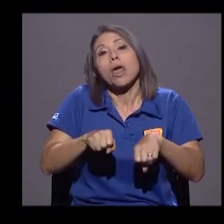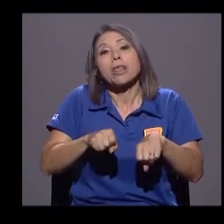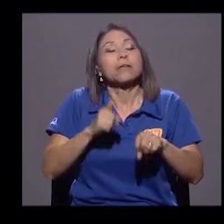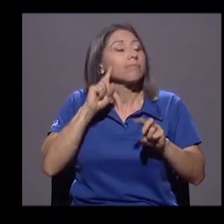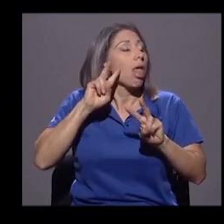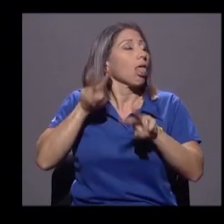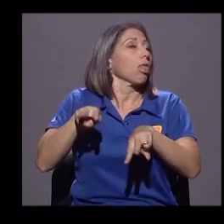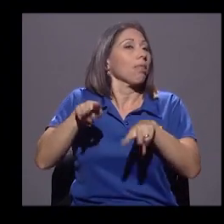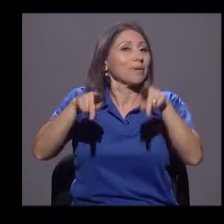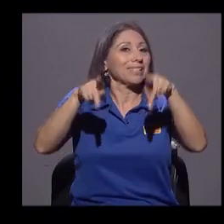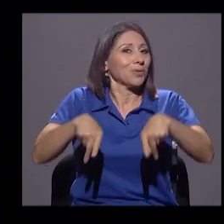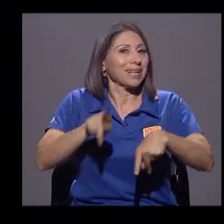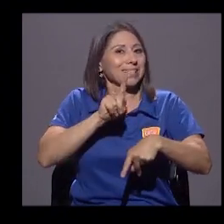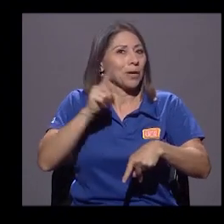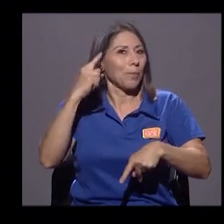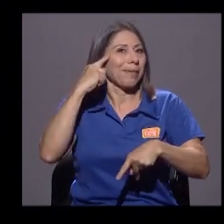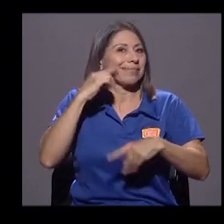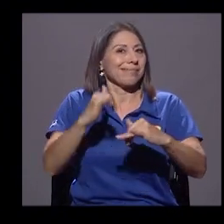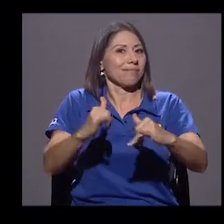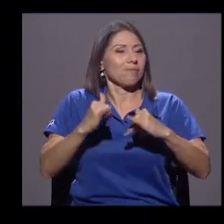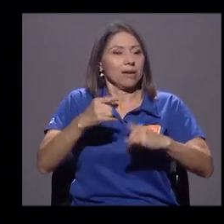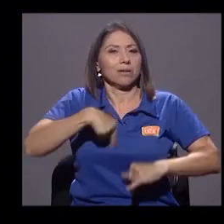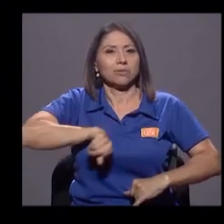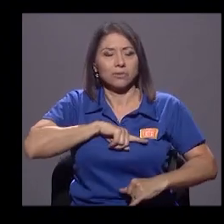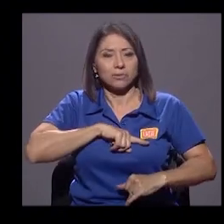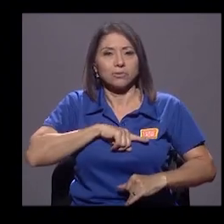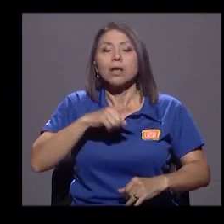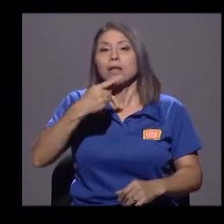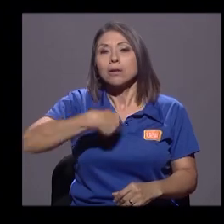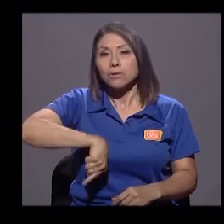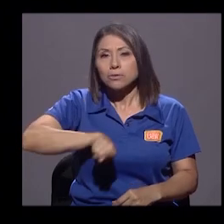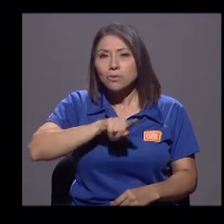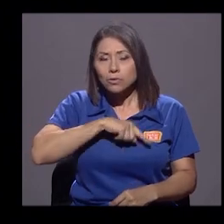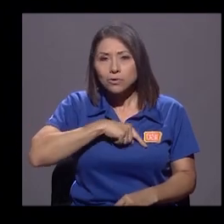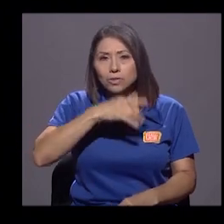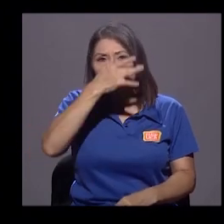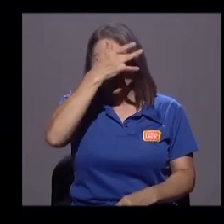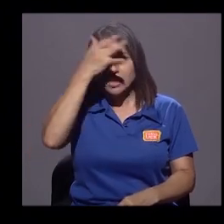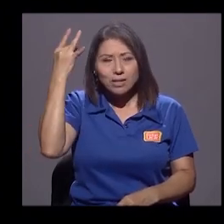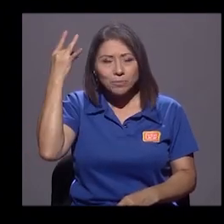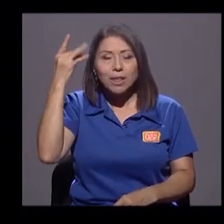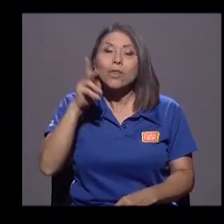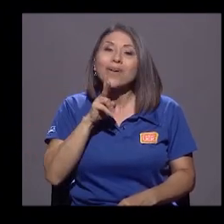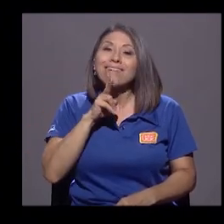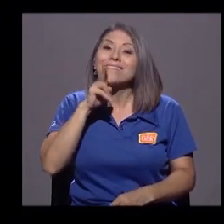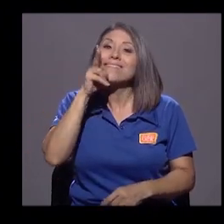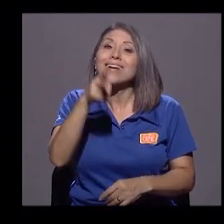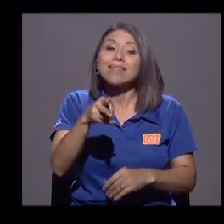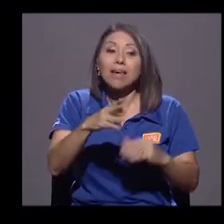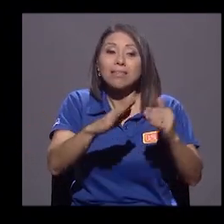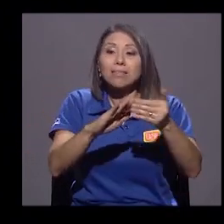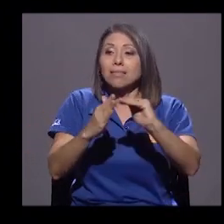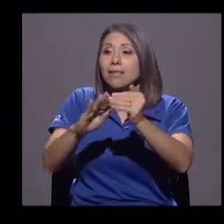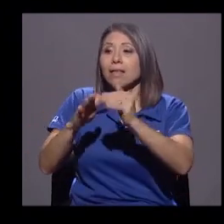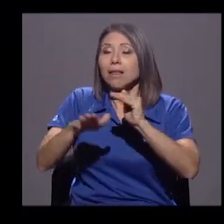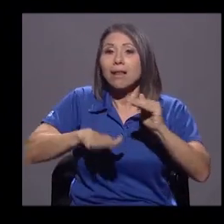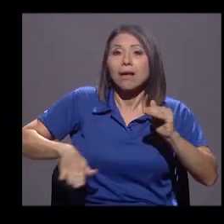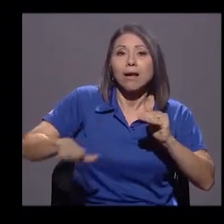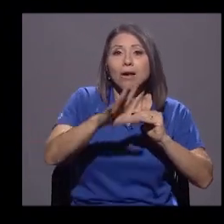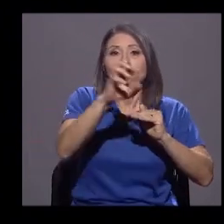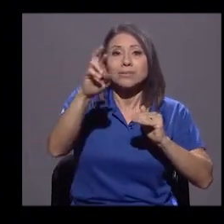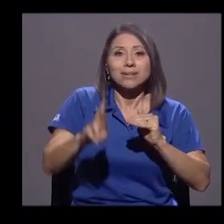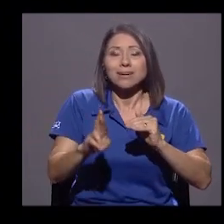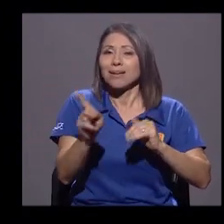nosotros, se nos ha olvidado que la realidad de la polis, de la ciudad de Costa Rica, no es esa.